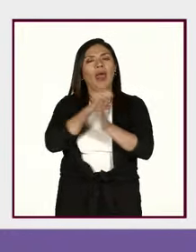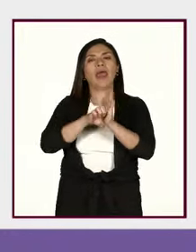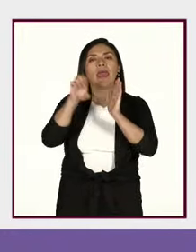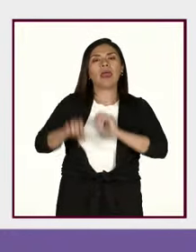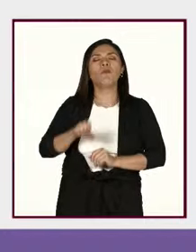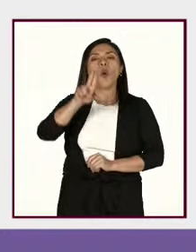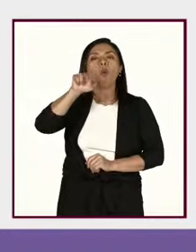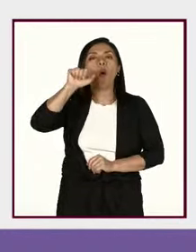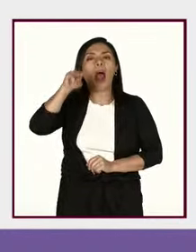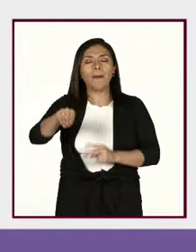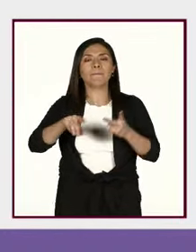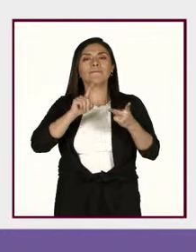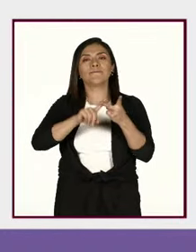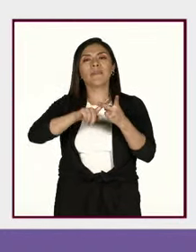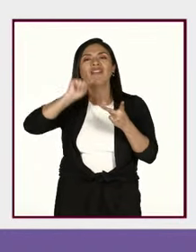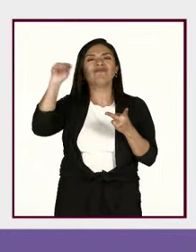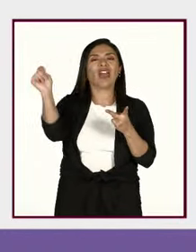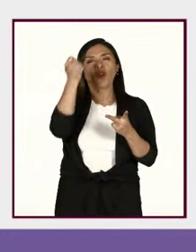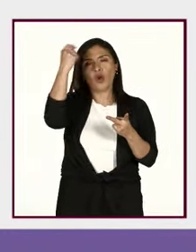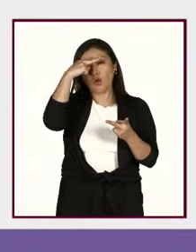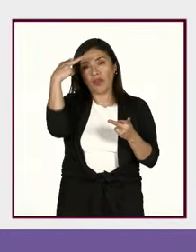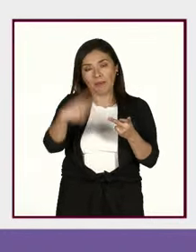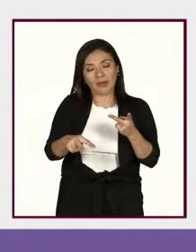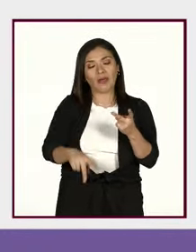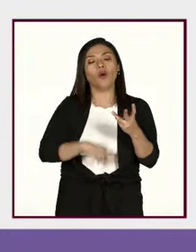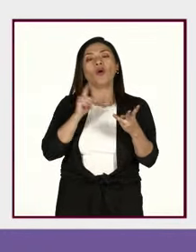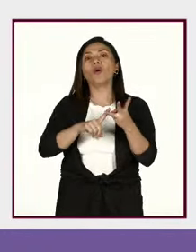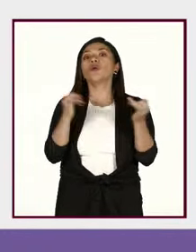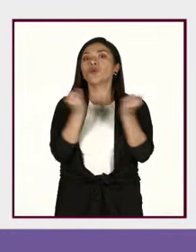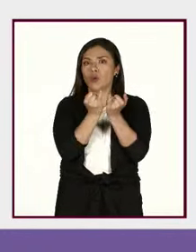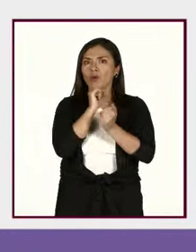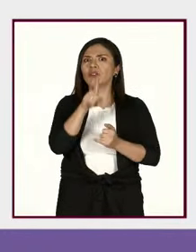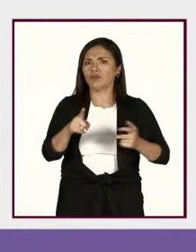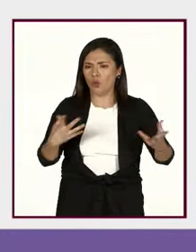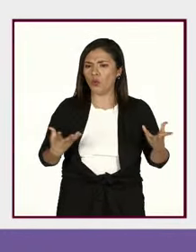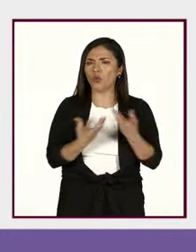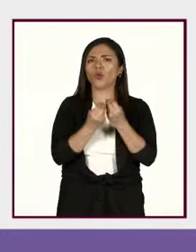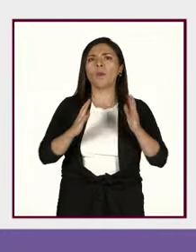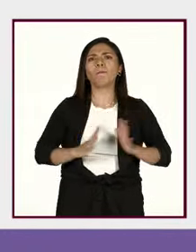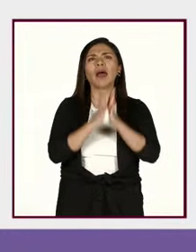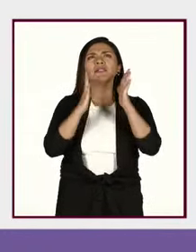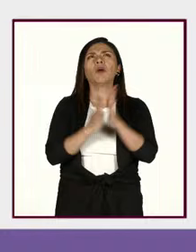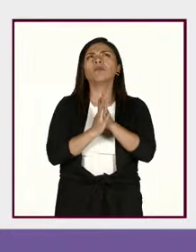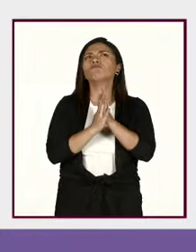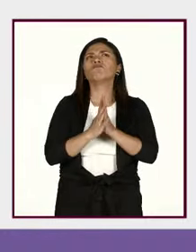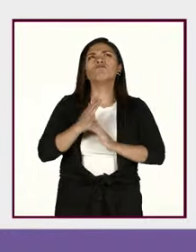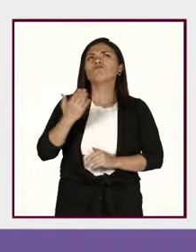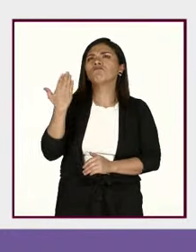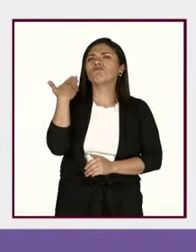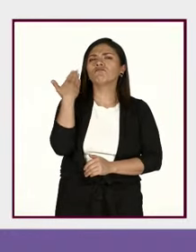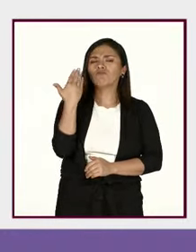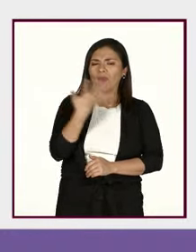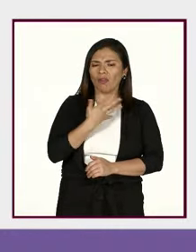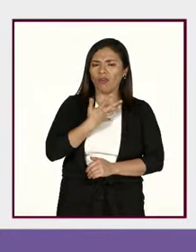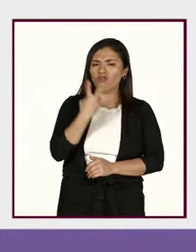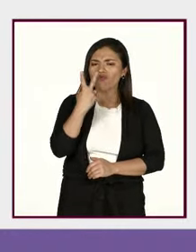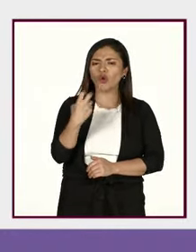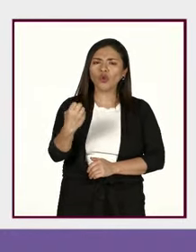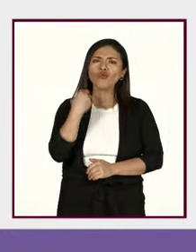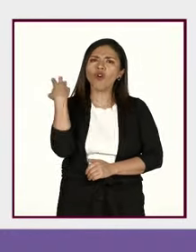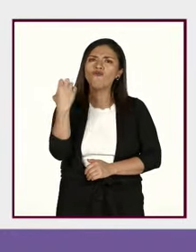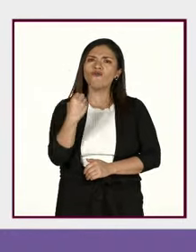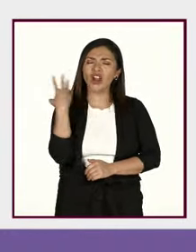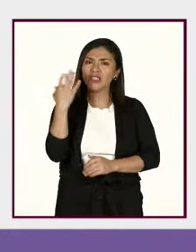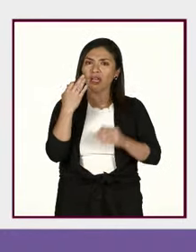Tecnológico Nacional de México que también hemos tenido participaciones incluso tuvimos ya dos conferencias